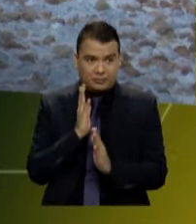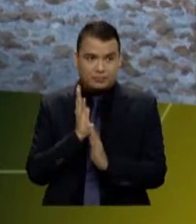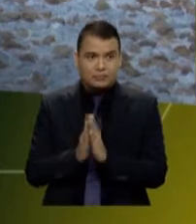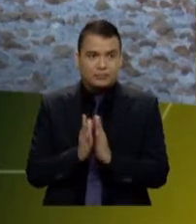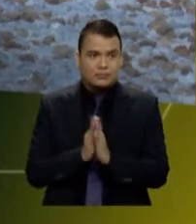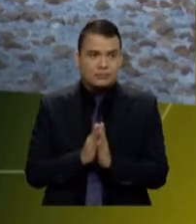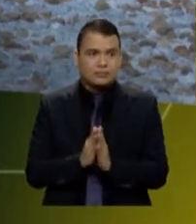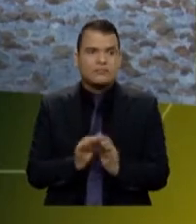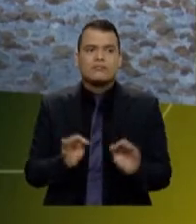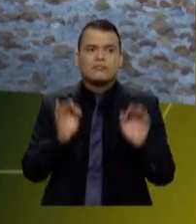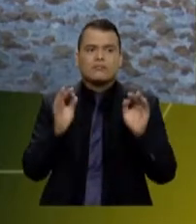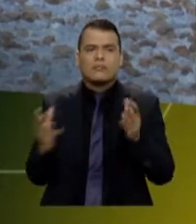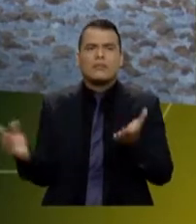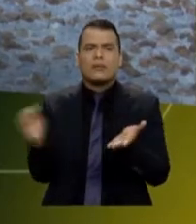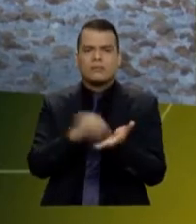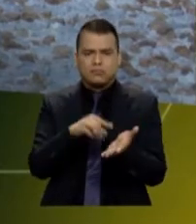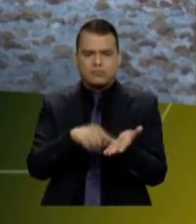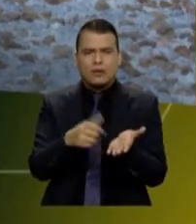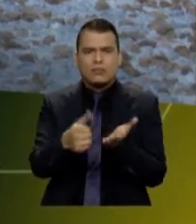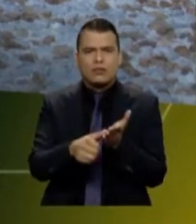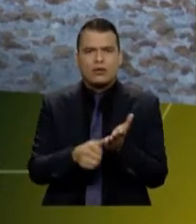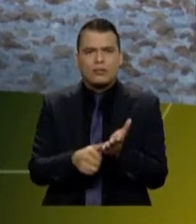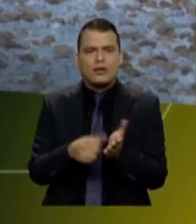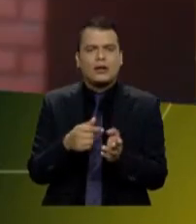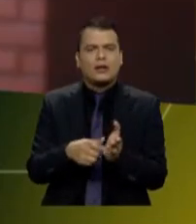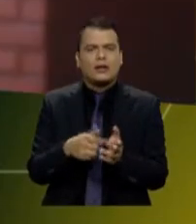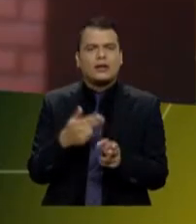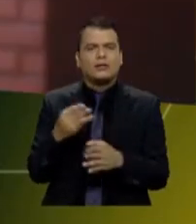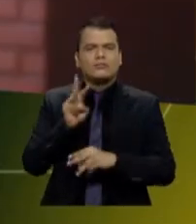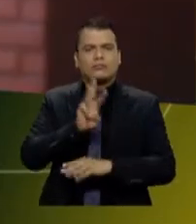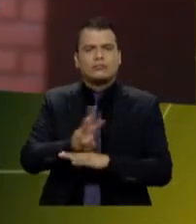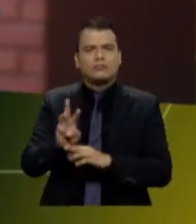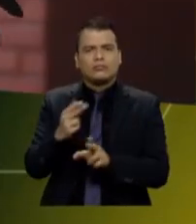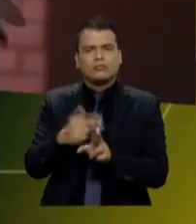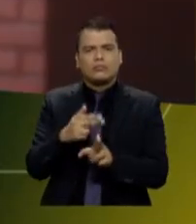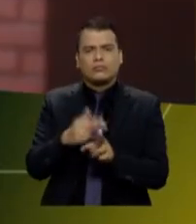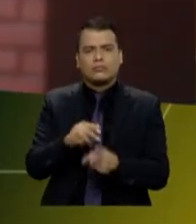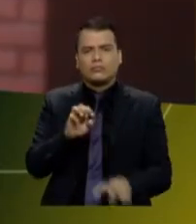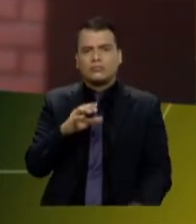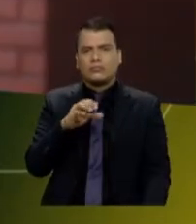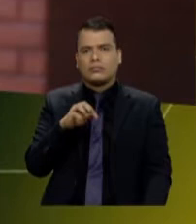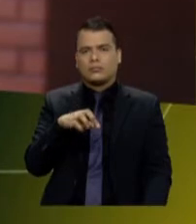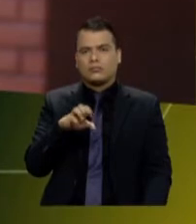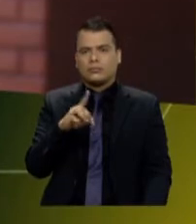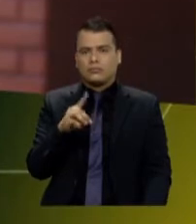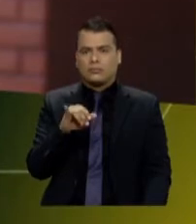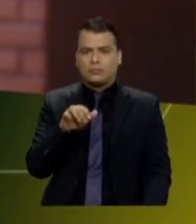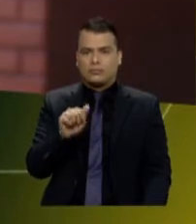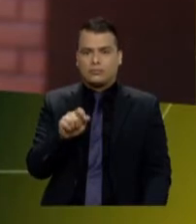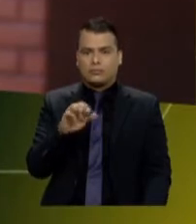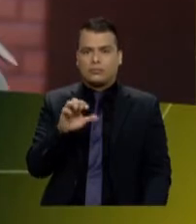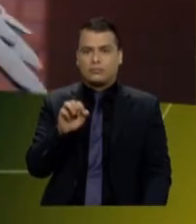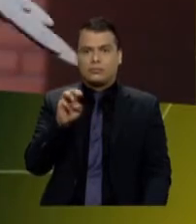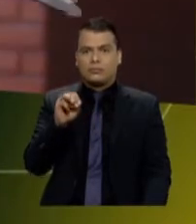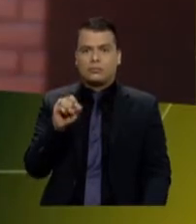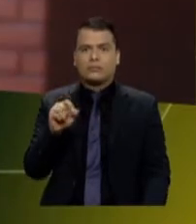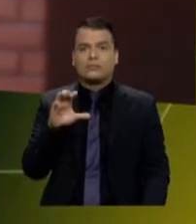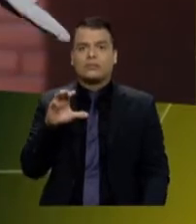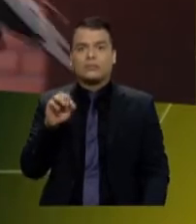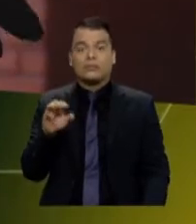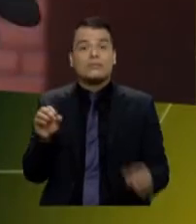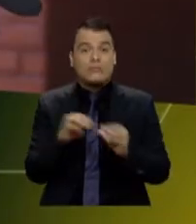decir, lo vamos a tener en www.ecopedia.gov.co y lo vamos a tener también en nuestro informativo. Así que, quienes